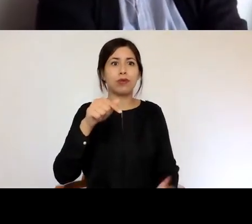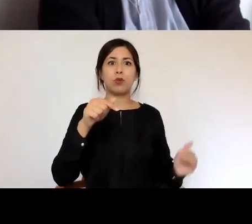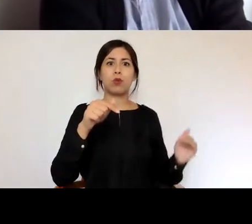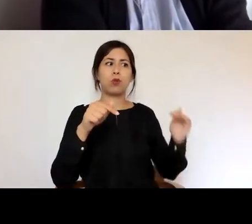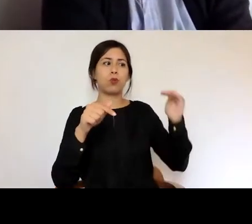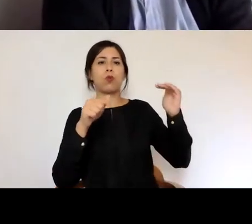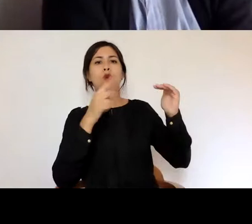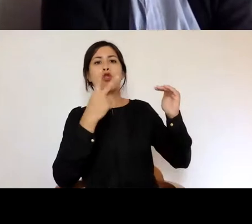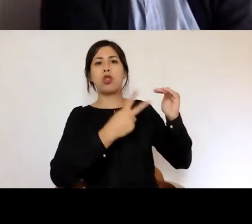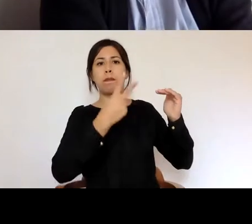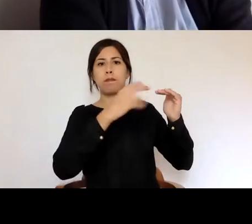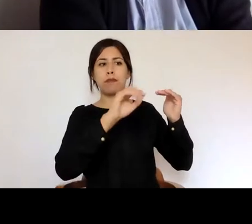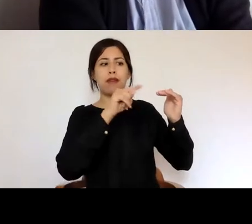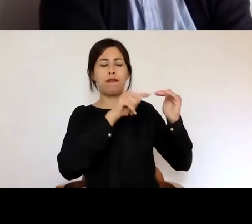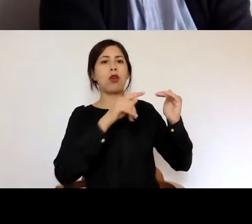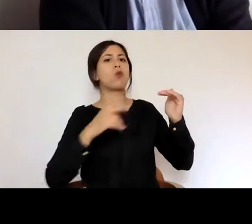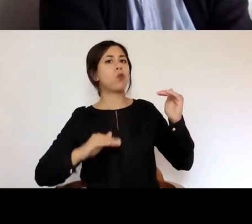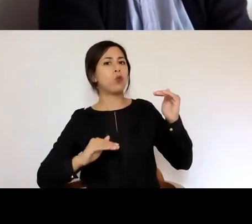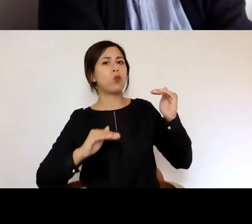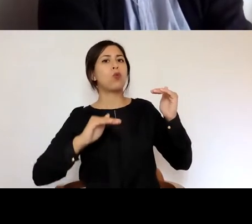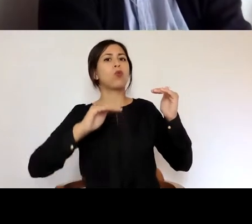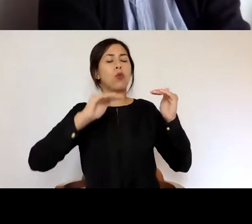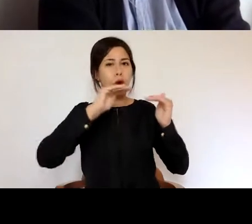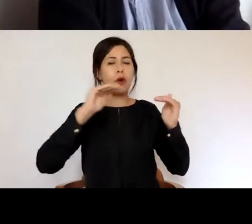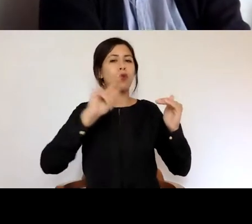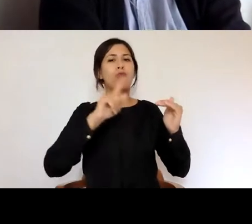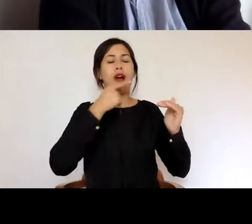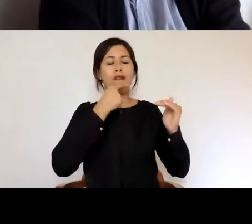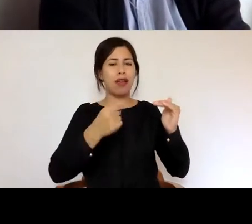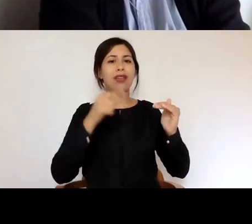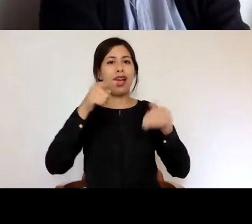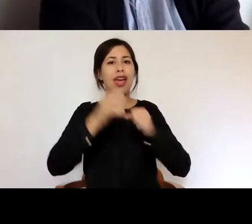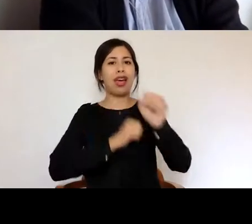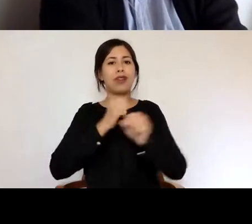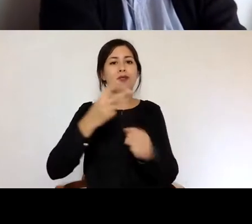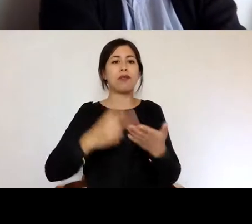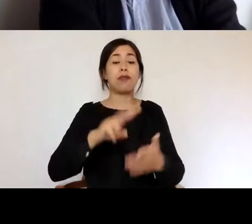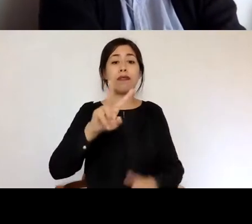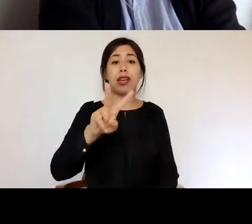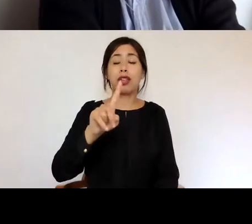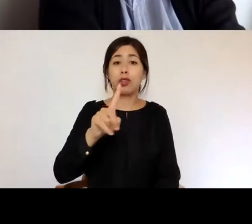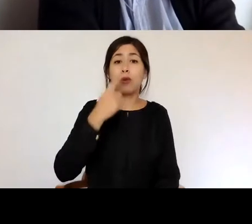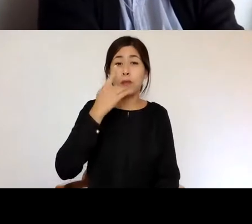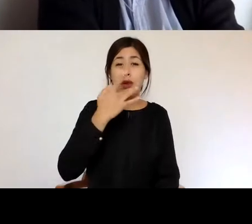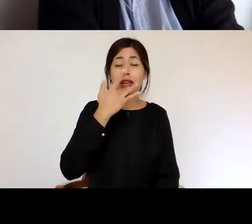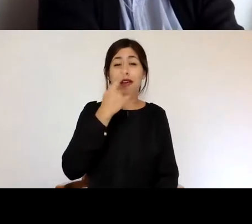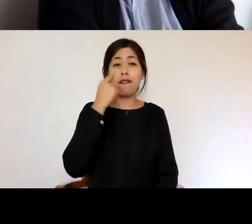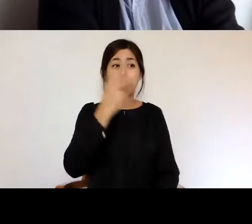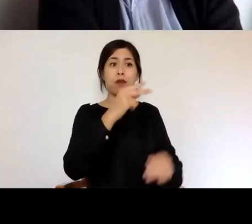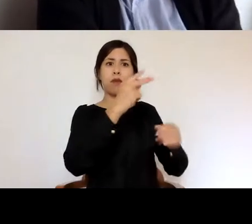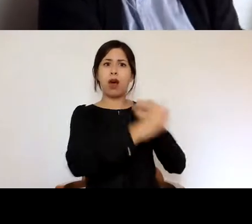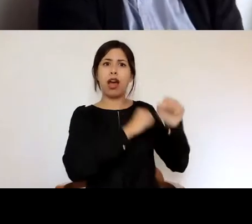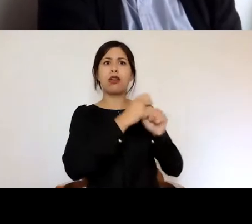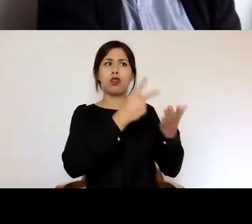profesores y profesoras que van a trabajar el año 2021 porque lo que ya vimos en resumen del año 2020 es bien bien